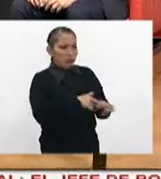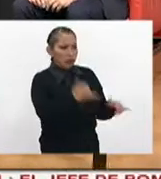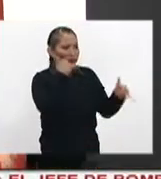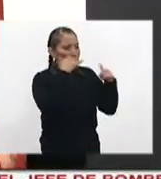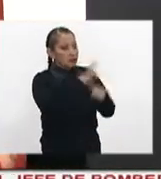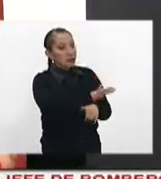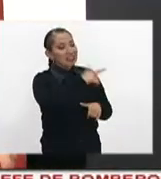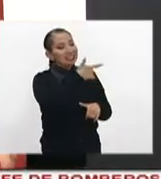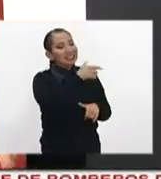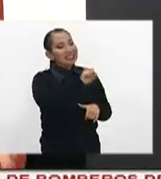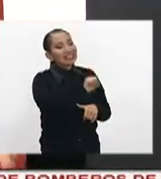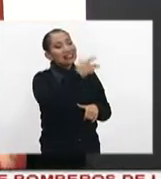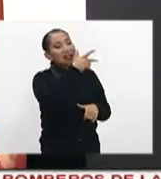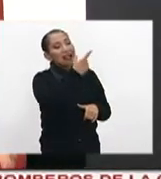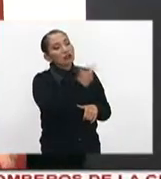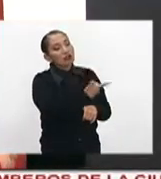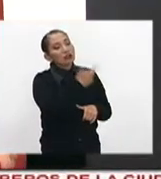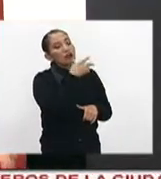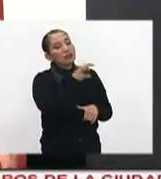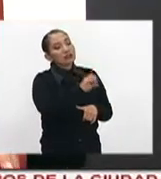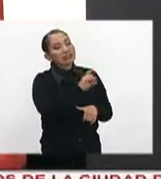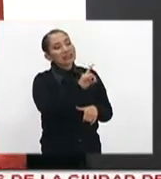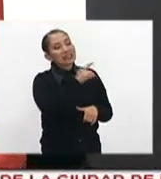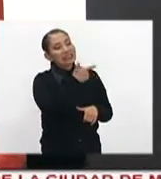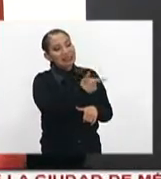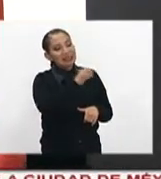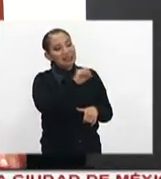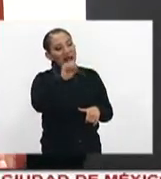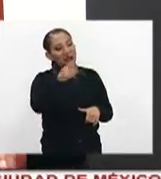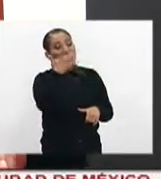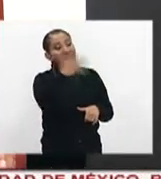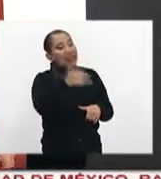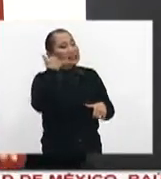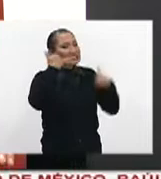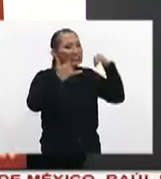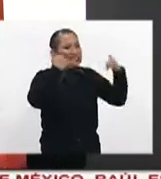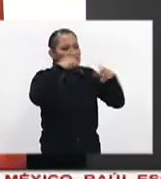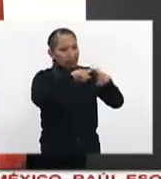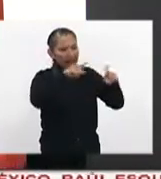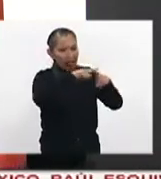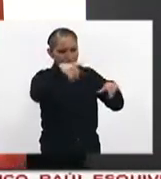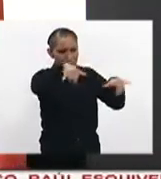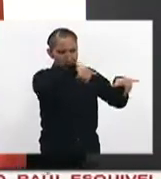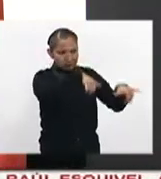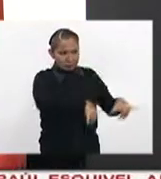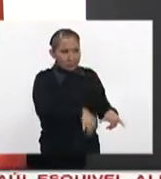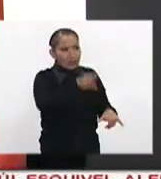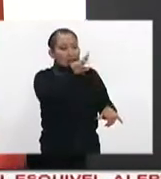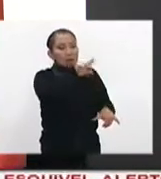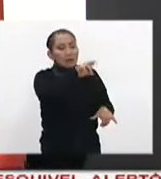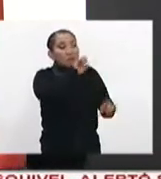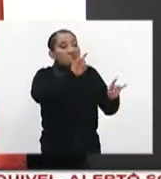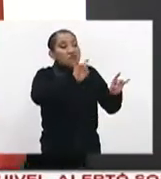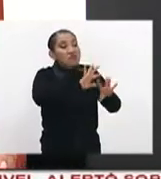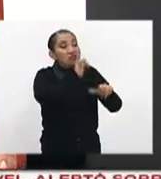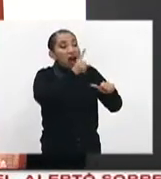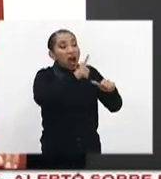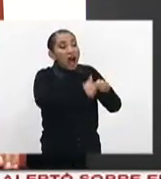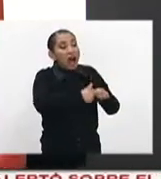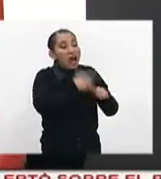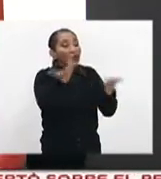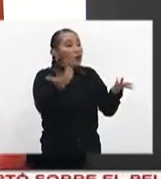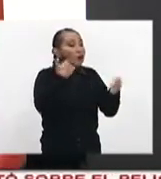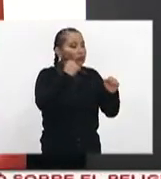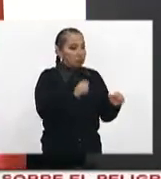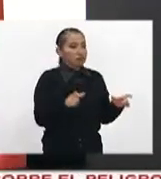al 5768-3700 con 10 líneas. Y cualquier cosa así rápidamente, cualquier unidad de suba